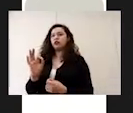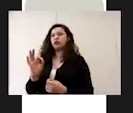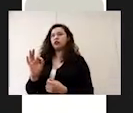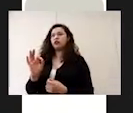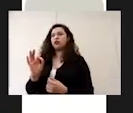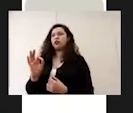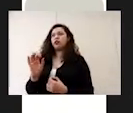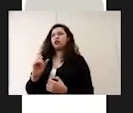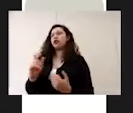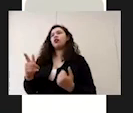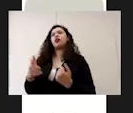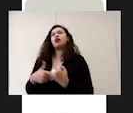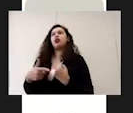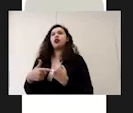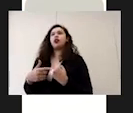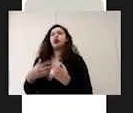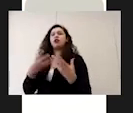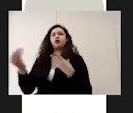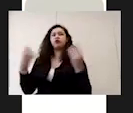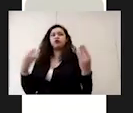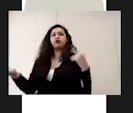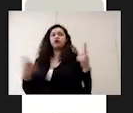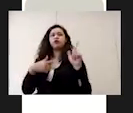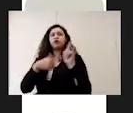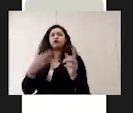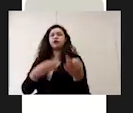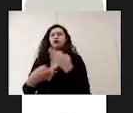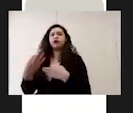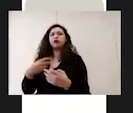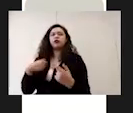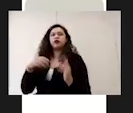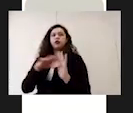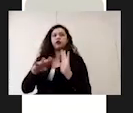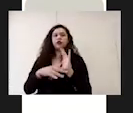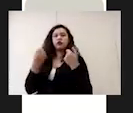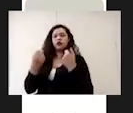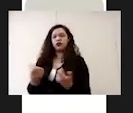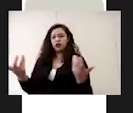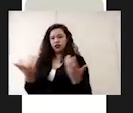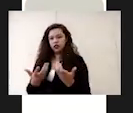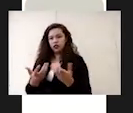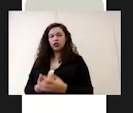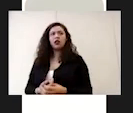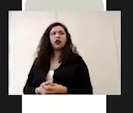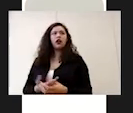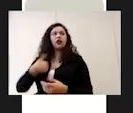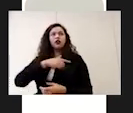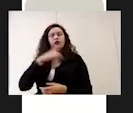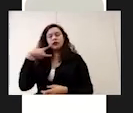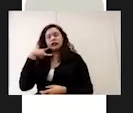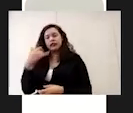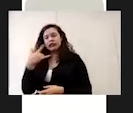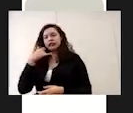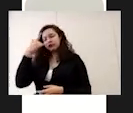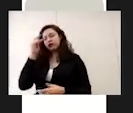posibilidad a pesar de que nosotros llevemos a cabo todas las medidas de seguridad y que nos esforcemos por evitar